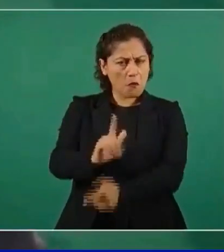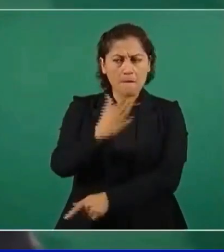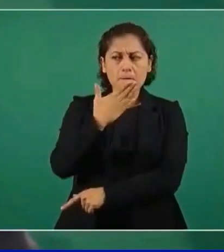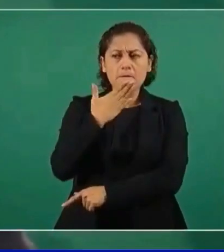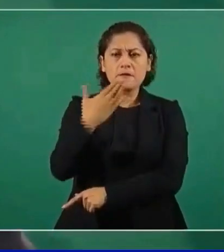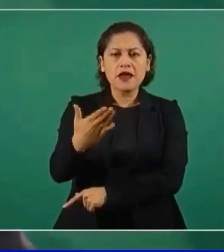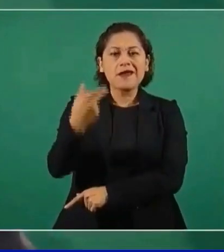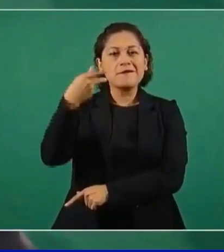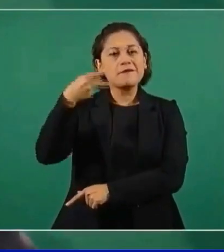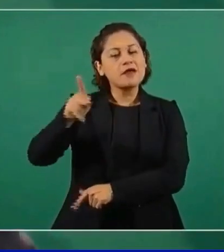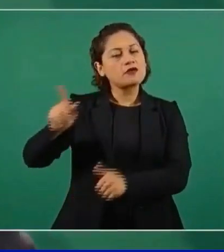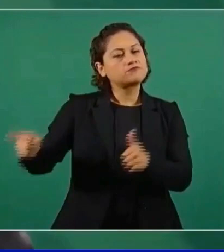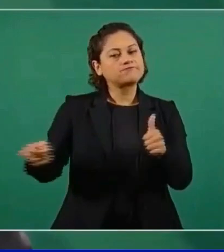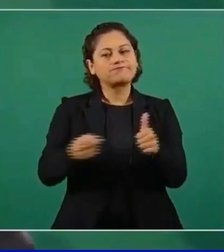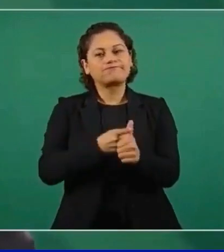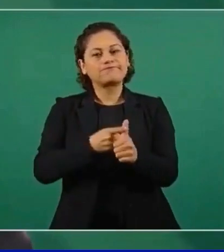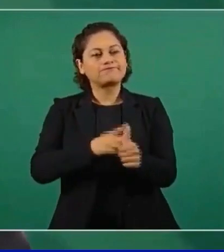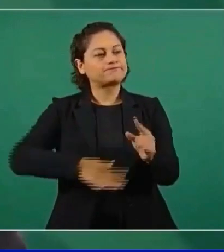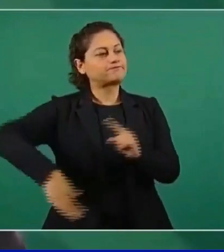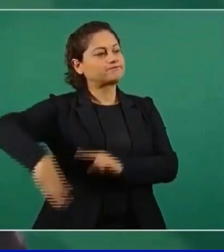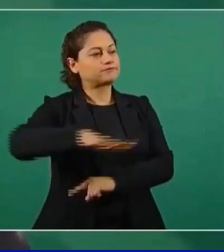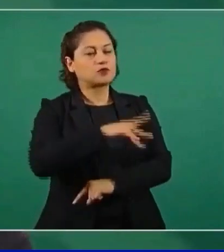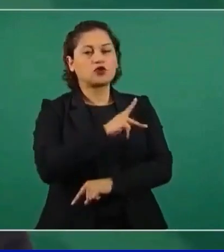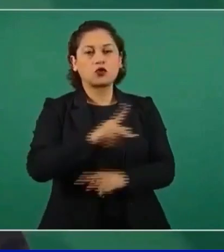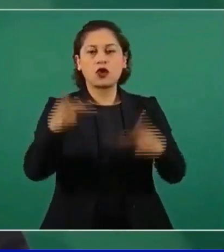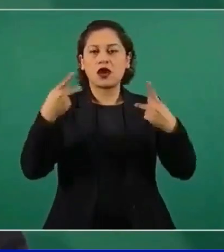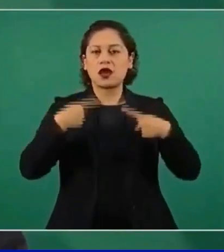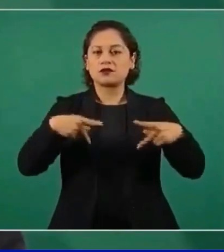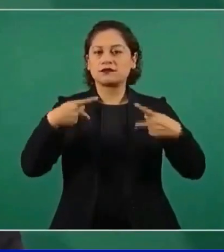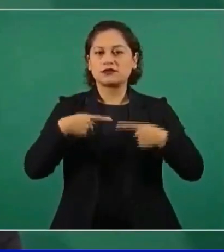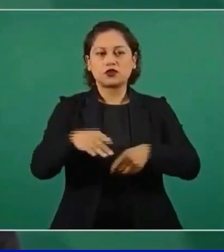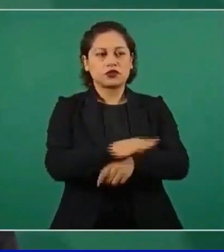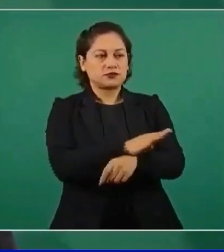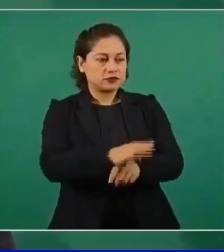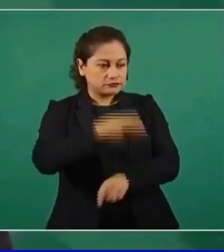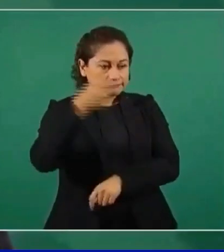el interés del pueblo y el interés de la nación, sinceramente.